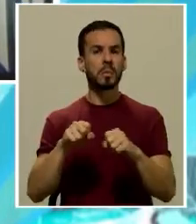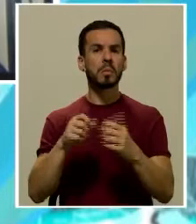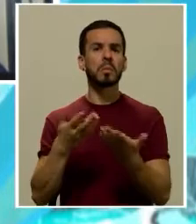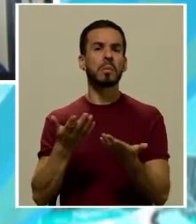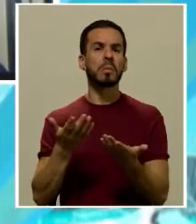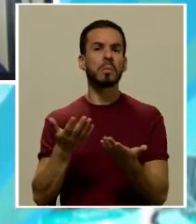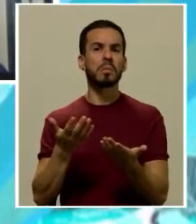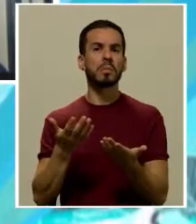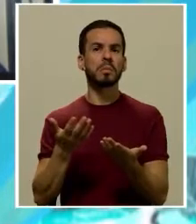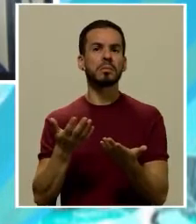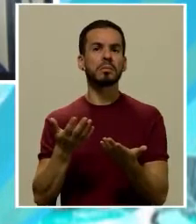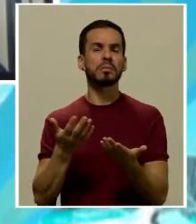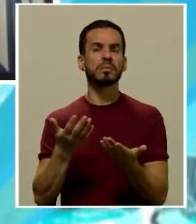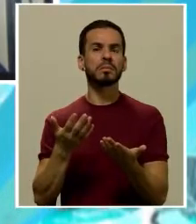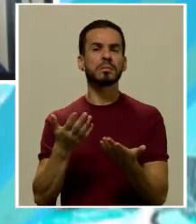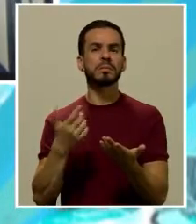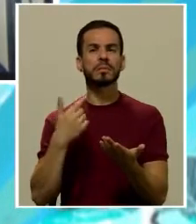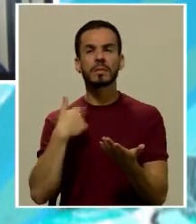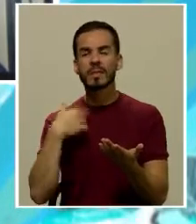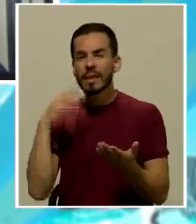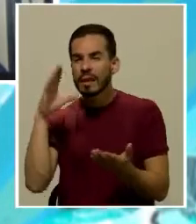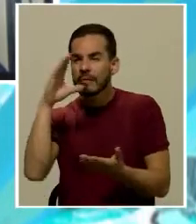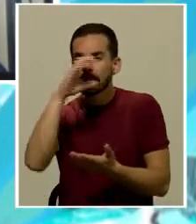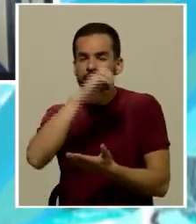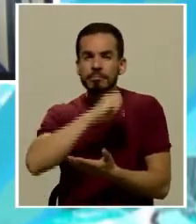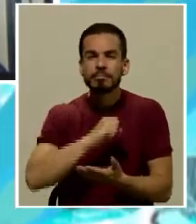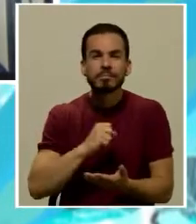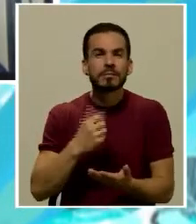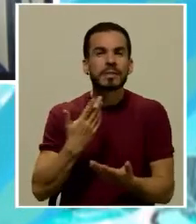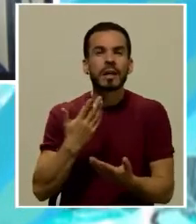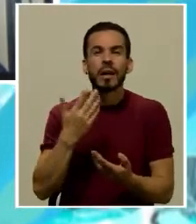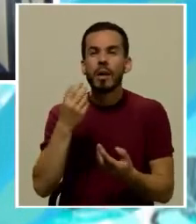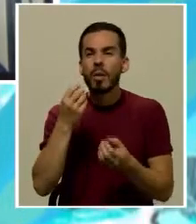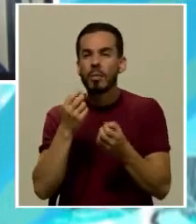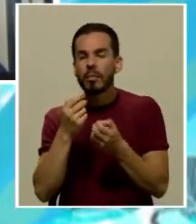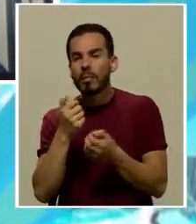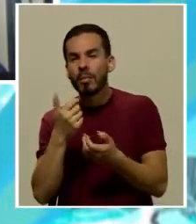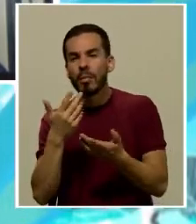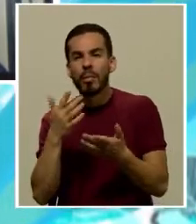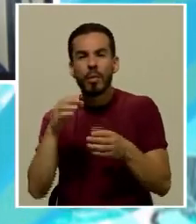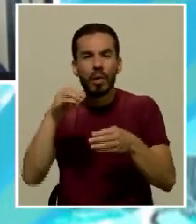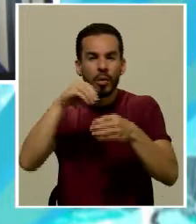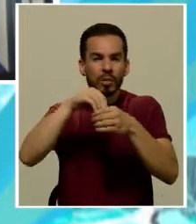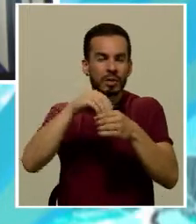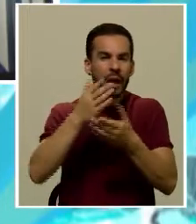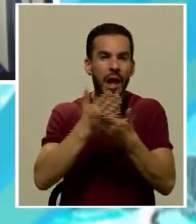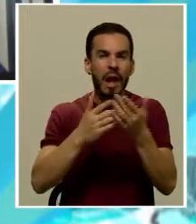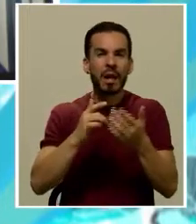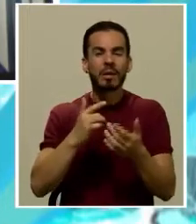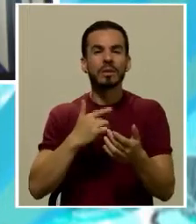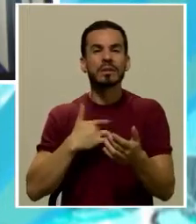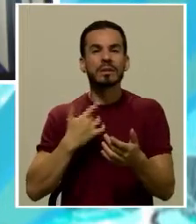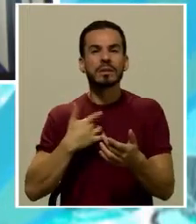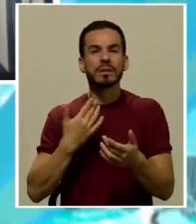oler, descifrar un poco el germen de algún sentido